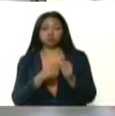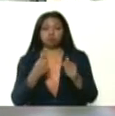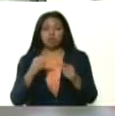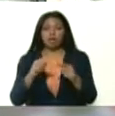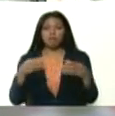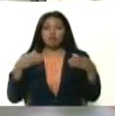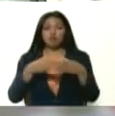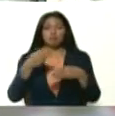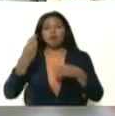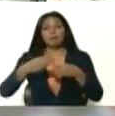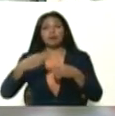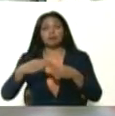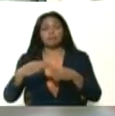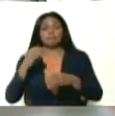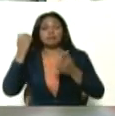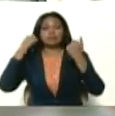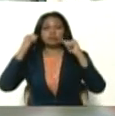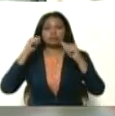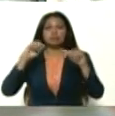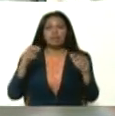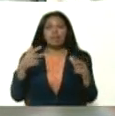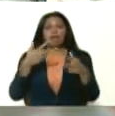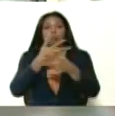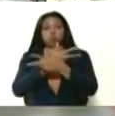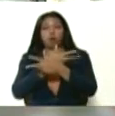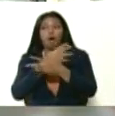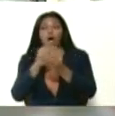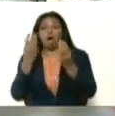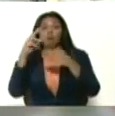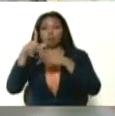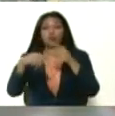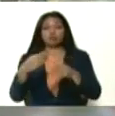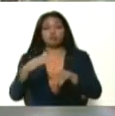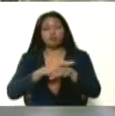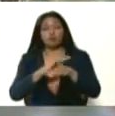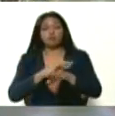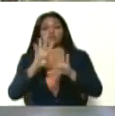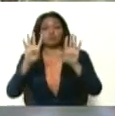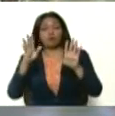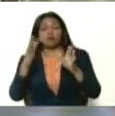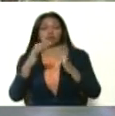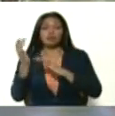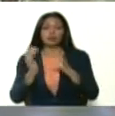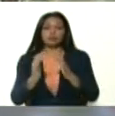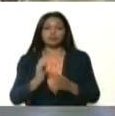Preparando la videoconferencia del próximo jueves 9 de abril,